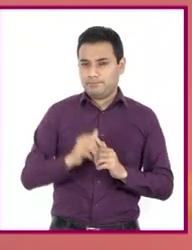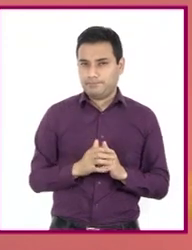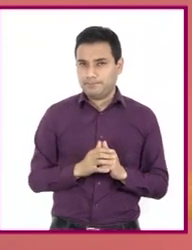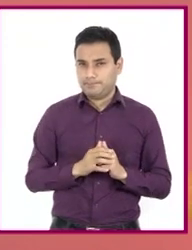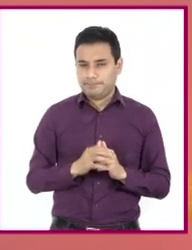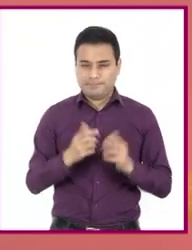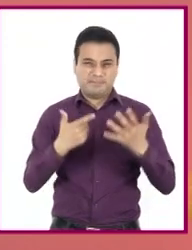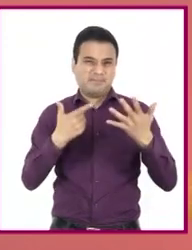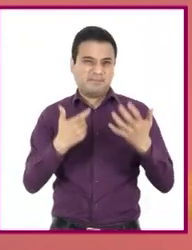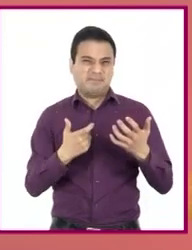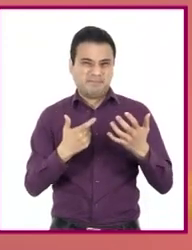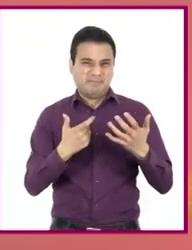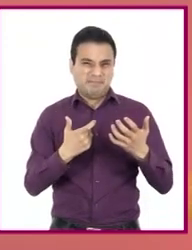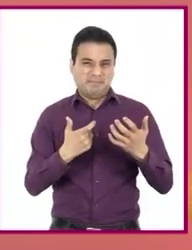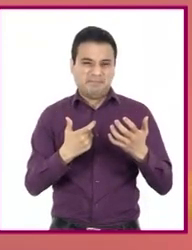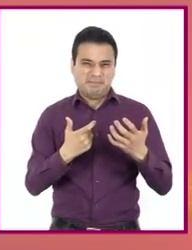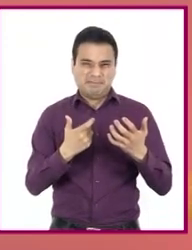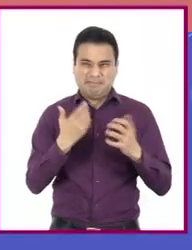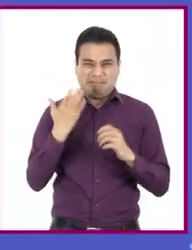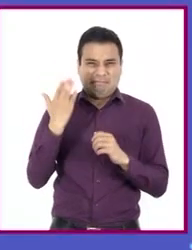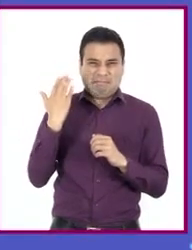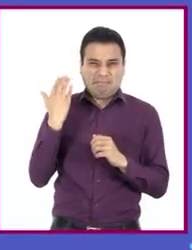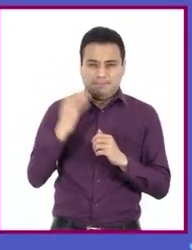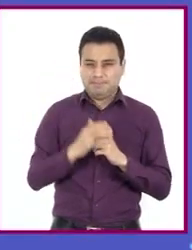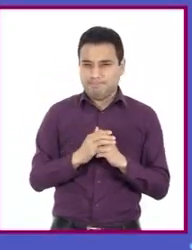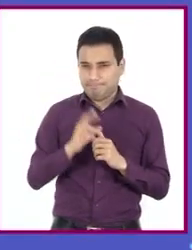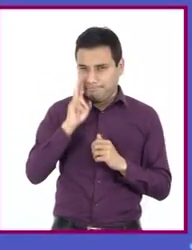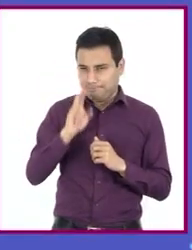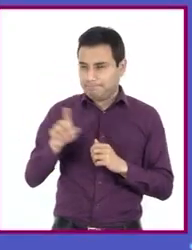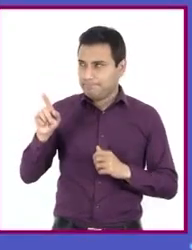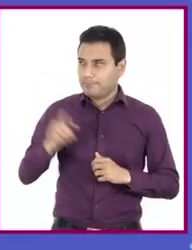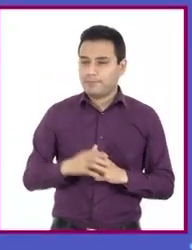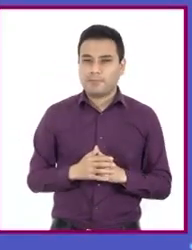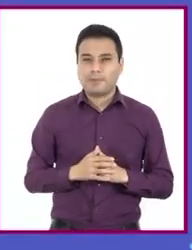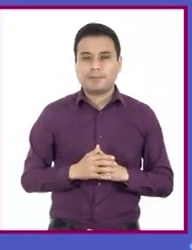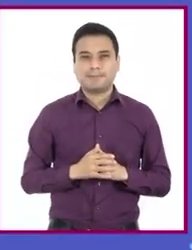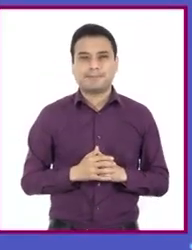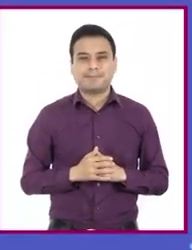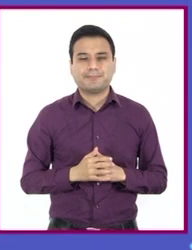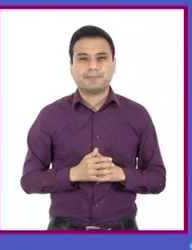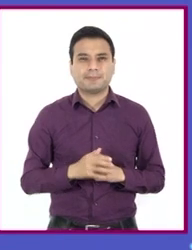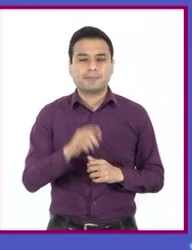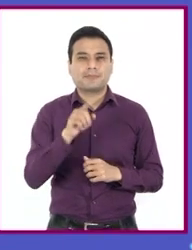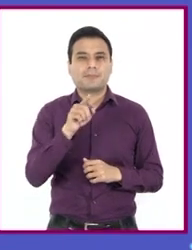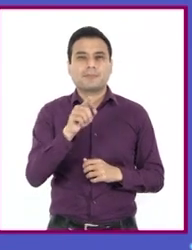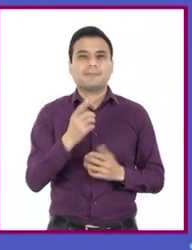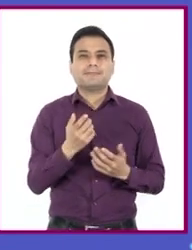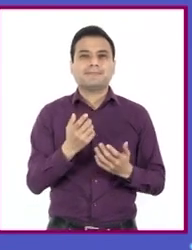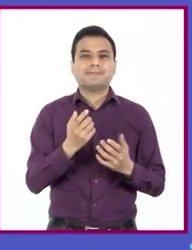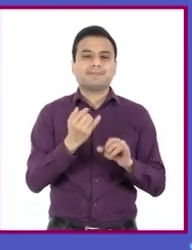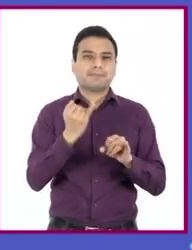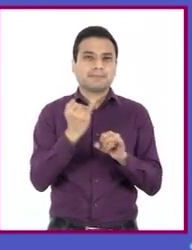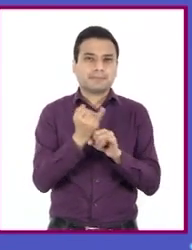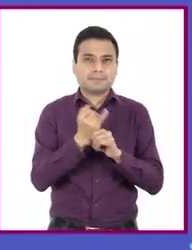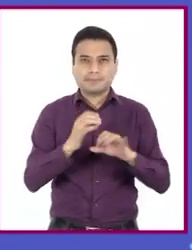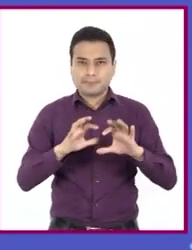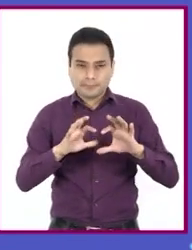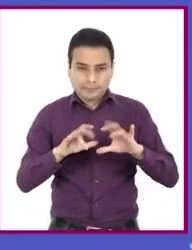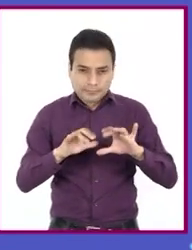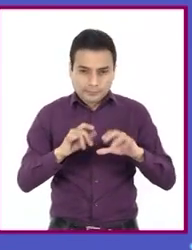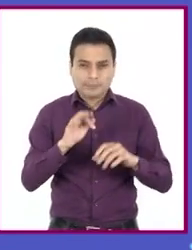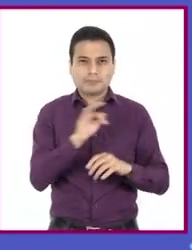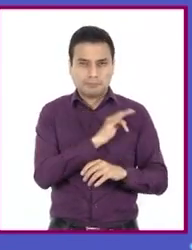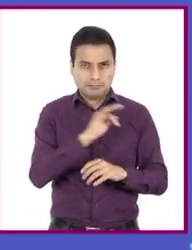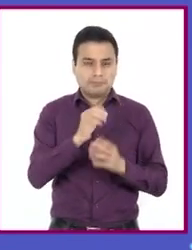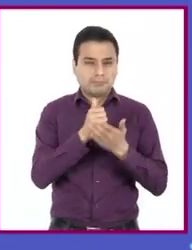séptima edición, la más reciente al momento. Usar herramientas tecnológicas para resolver dudas. Hay varios sitios de Internet